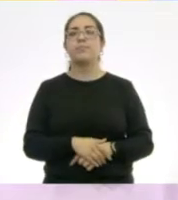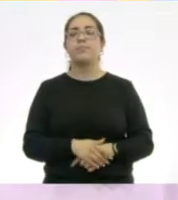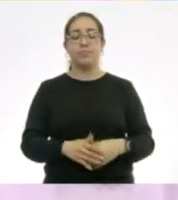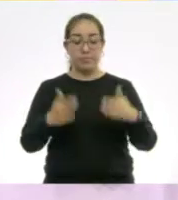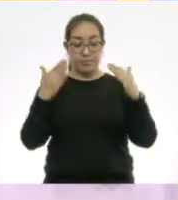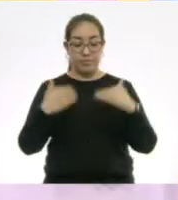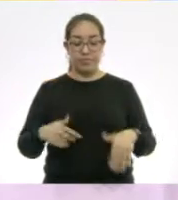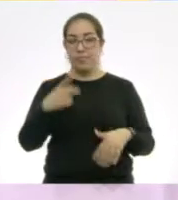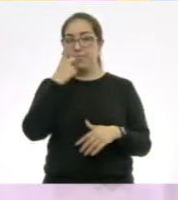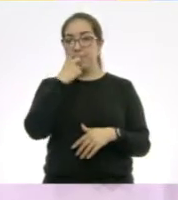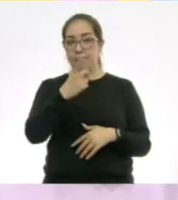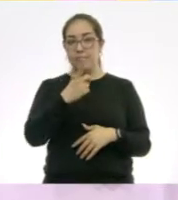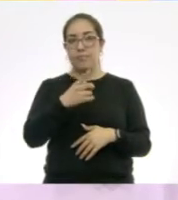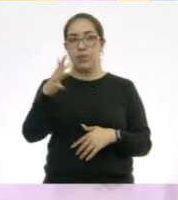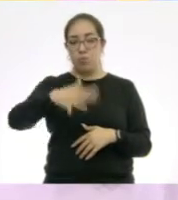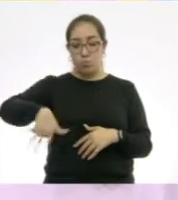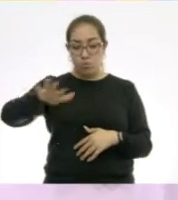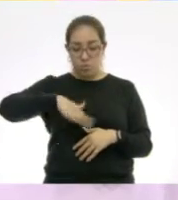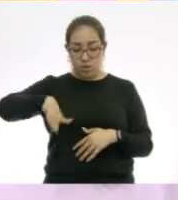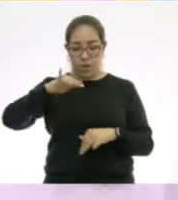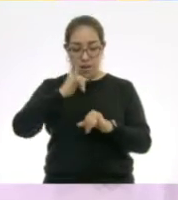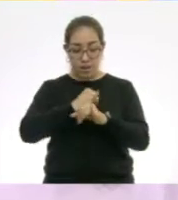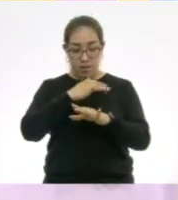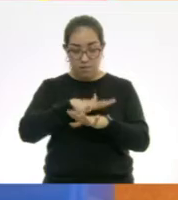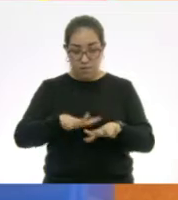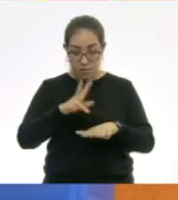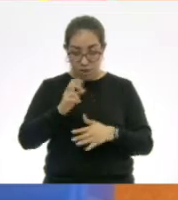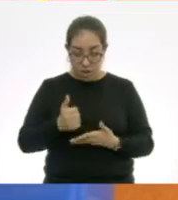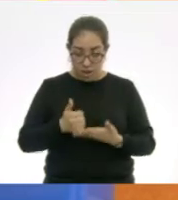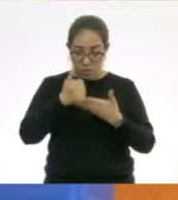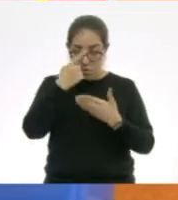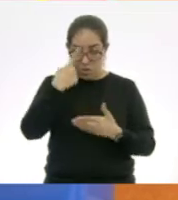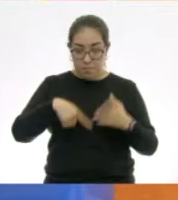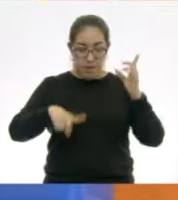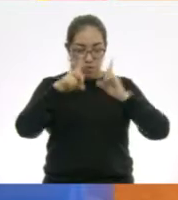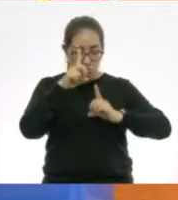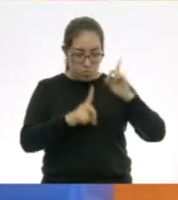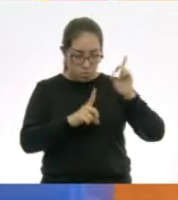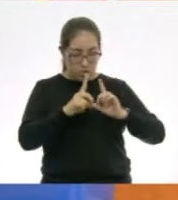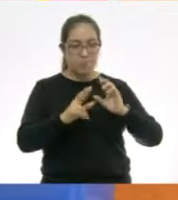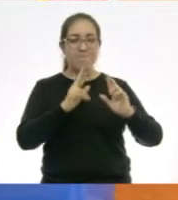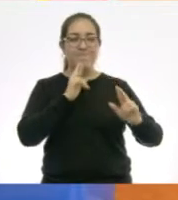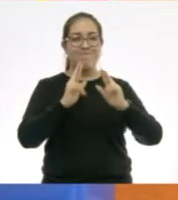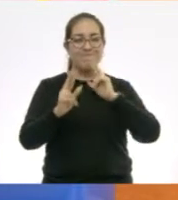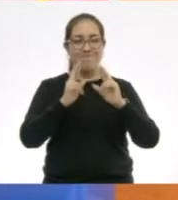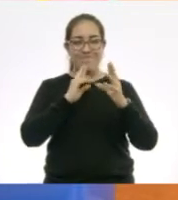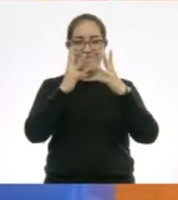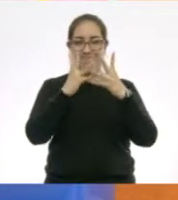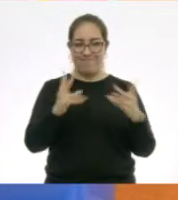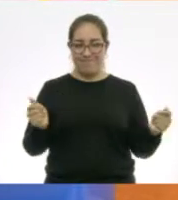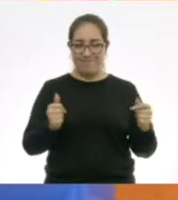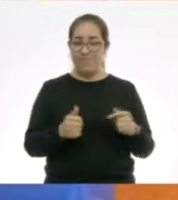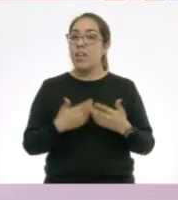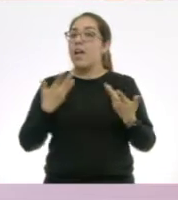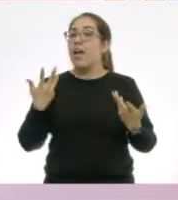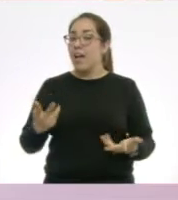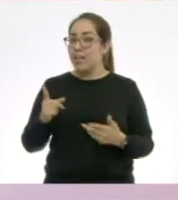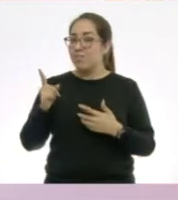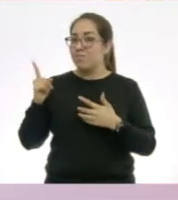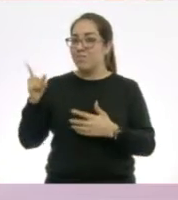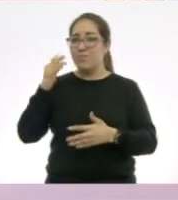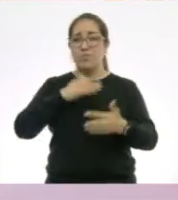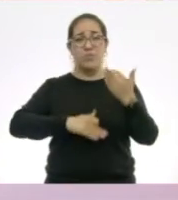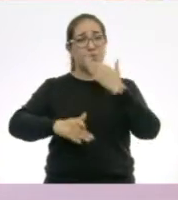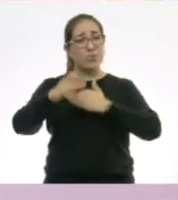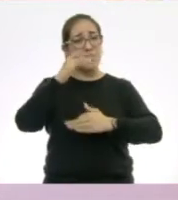La siguiente sería buscar información que nos permita resolver nuevas dudas. Entonces, aquí tienen toda